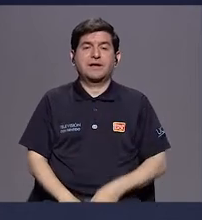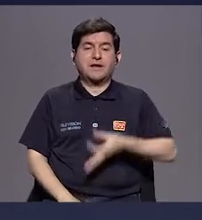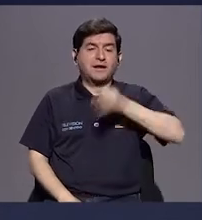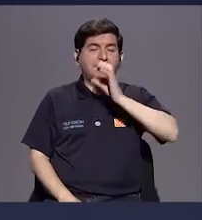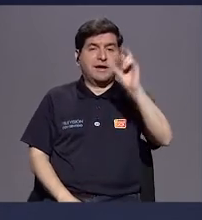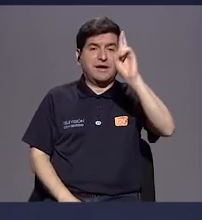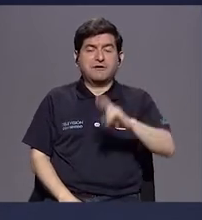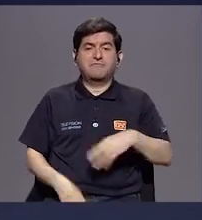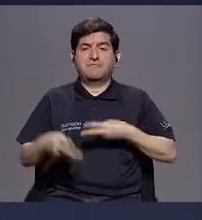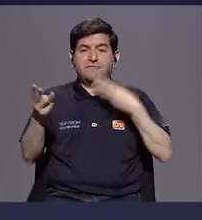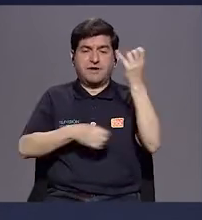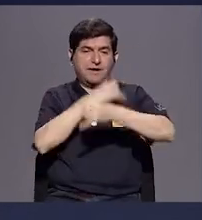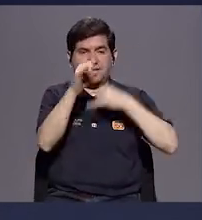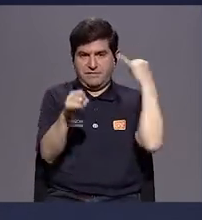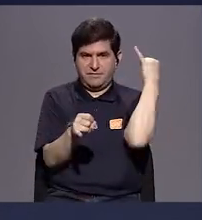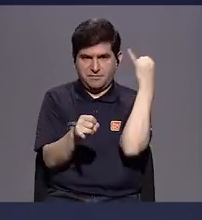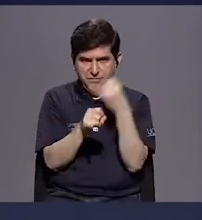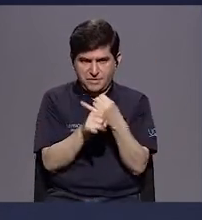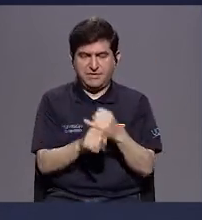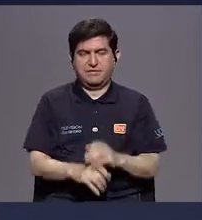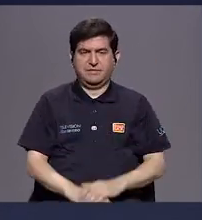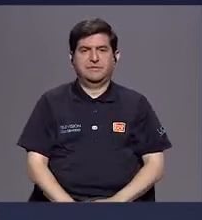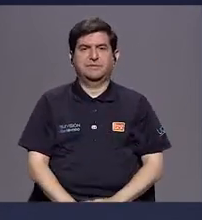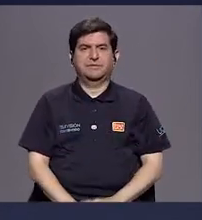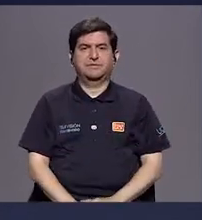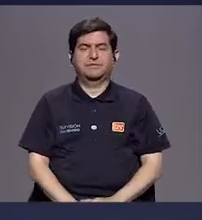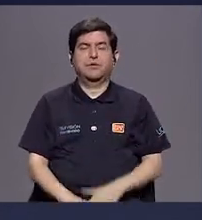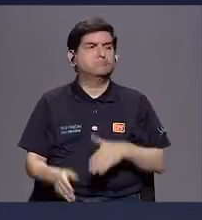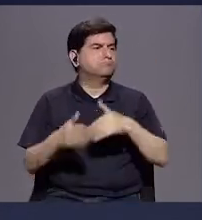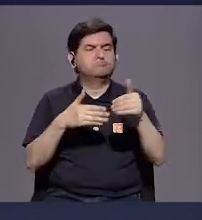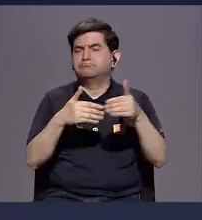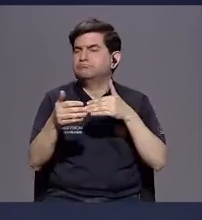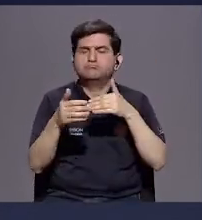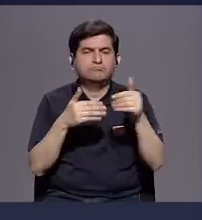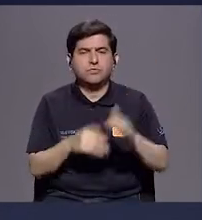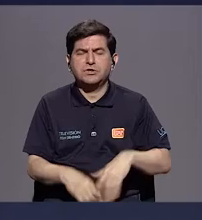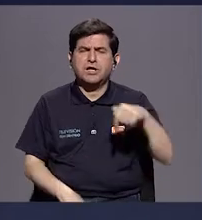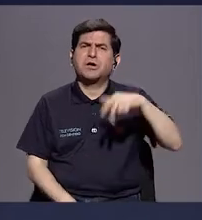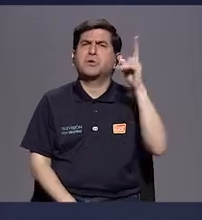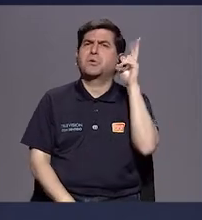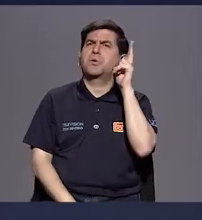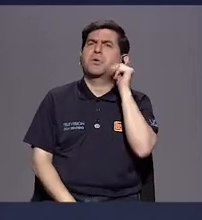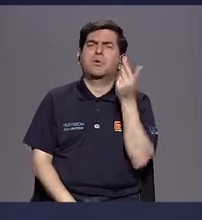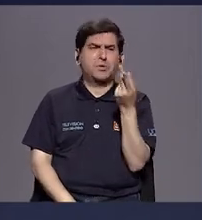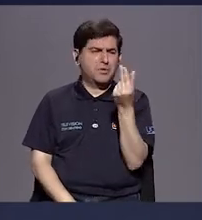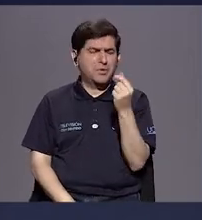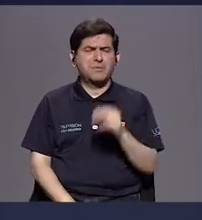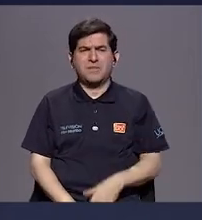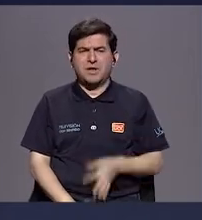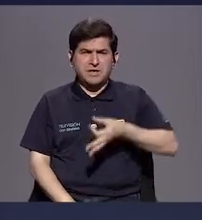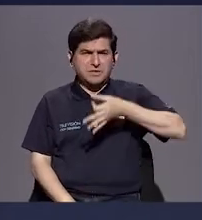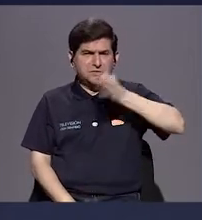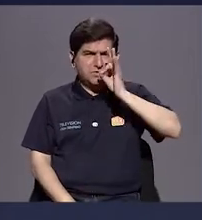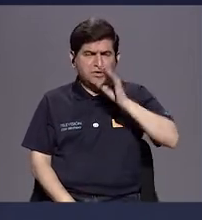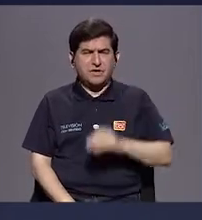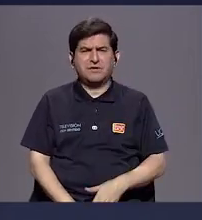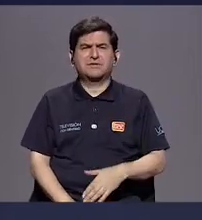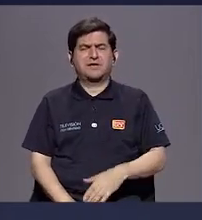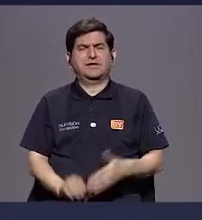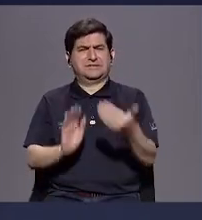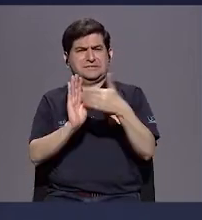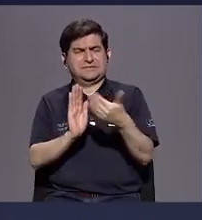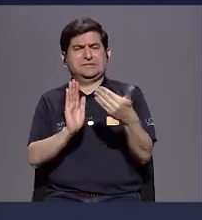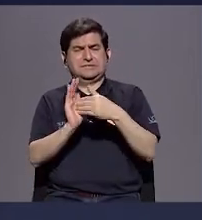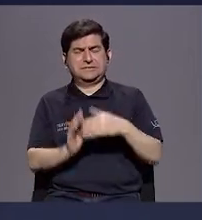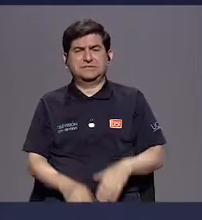Rica en los mercados internacionales, en donde a pesar que incluso hoy escuchaba que el precio del café viene afectando